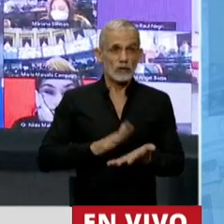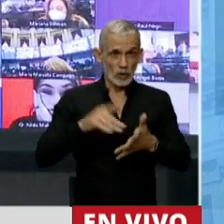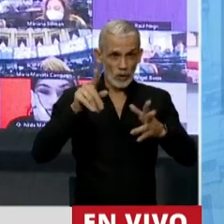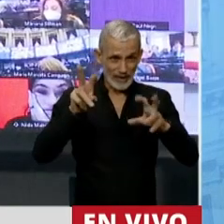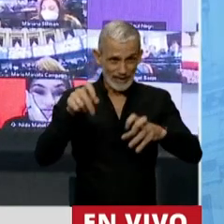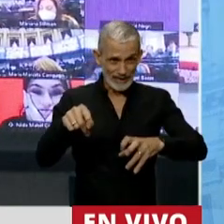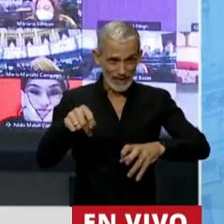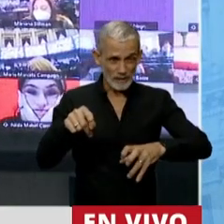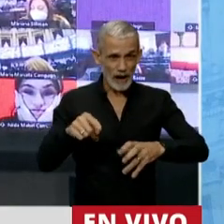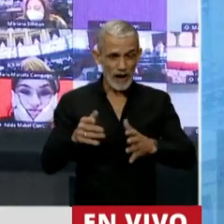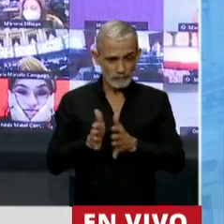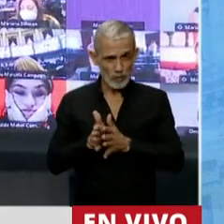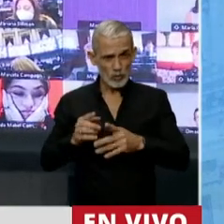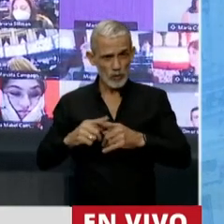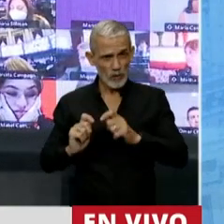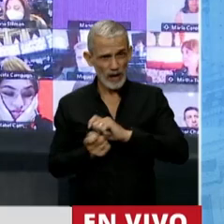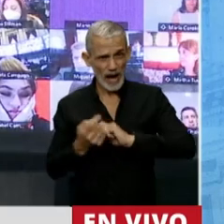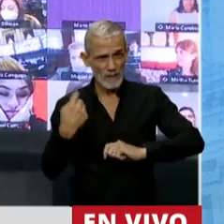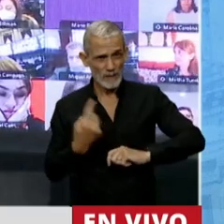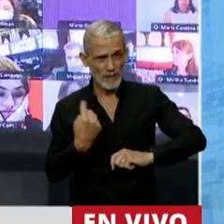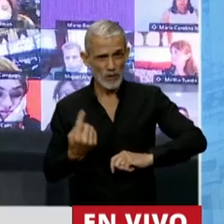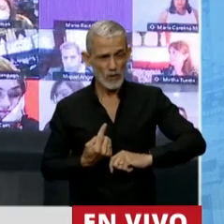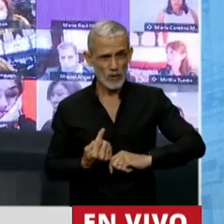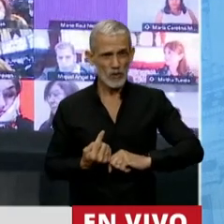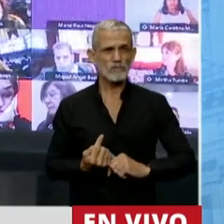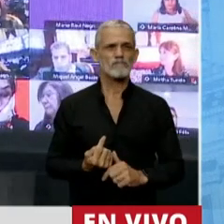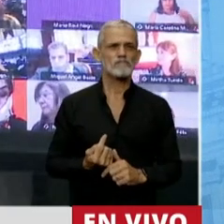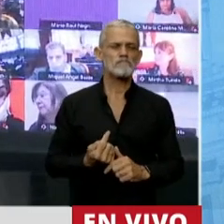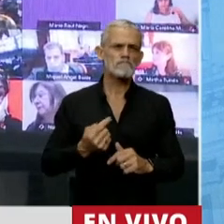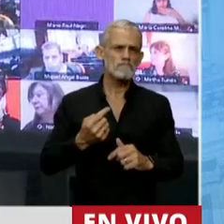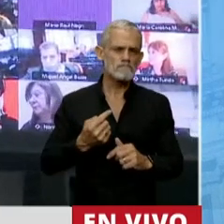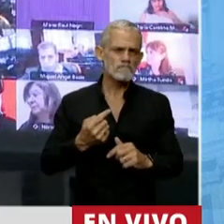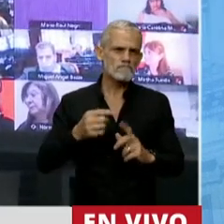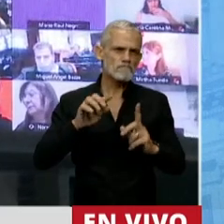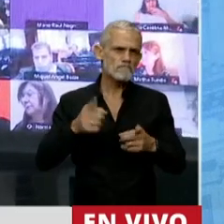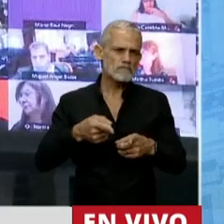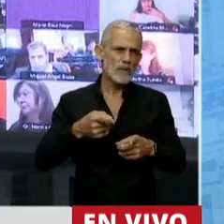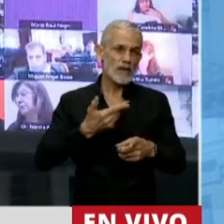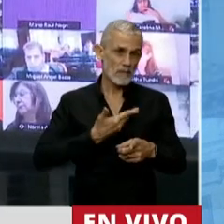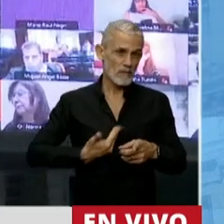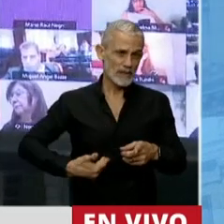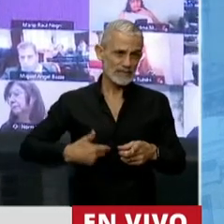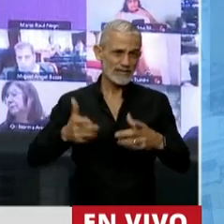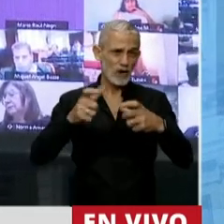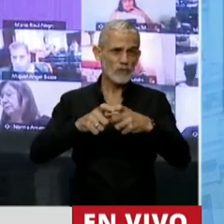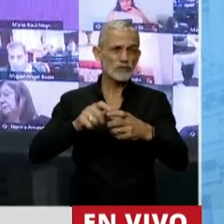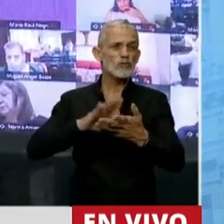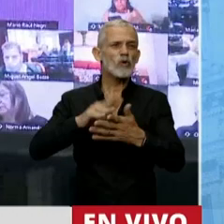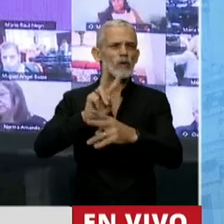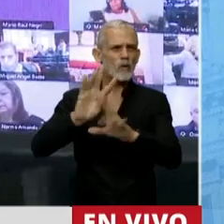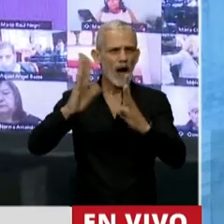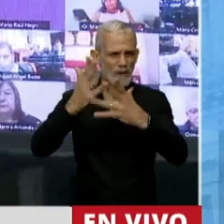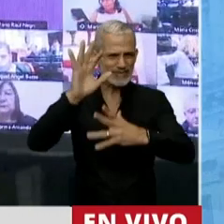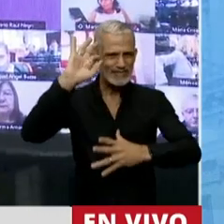que nosotros desde Junto por el Cambio, y lo sabe el Presidente de la Comisión de Ambiente,